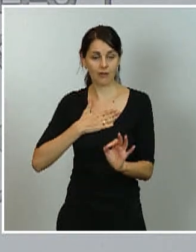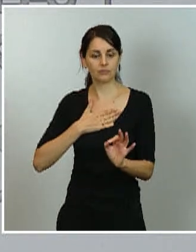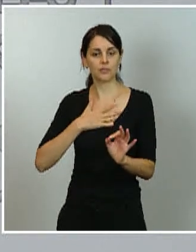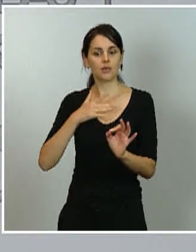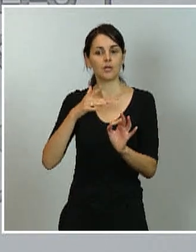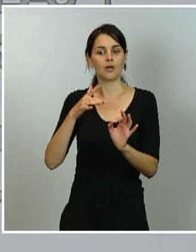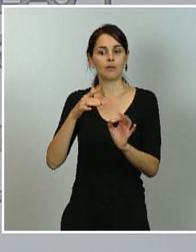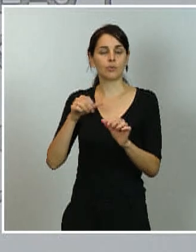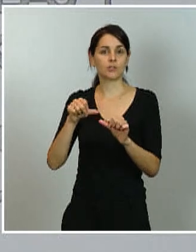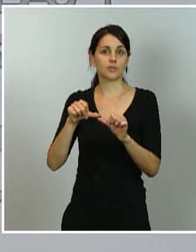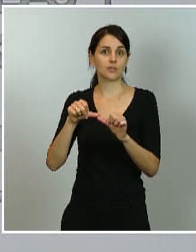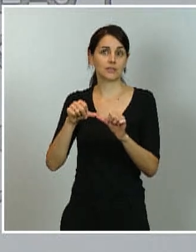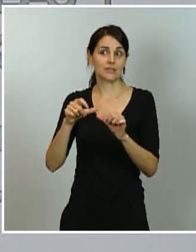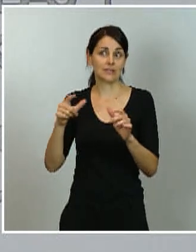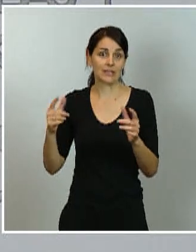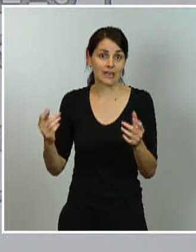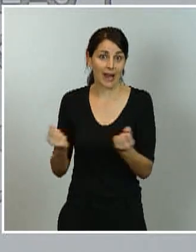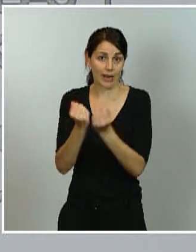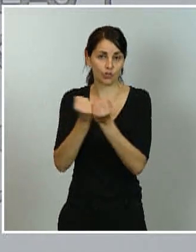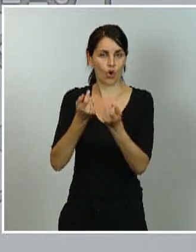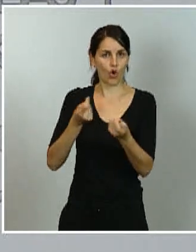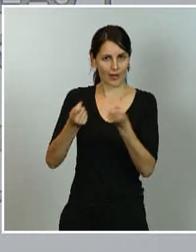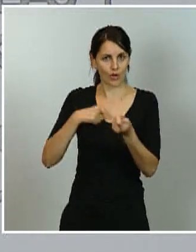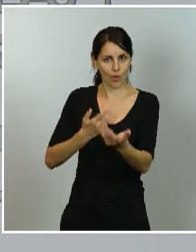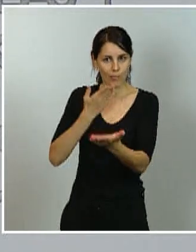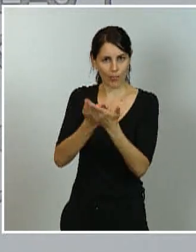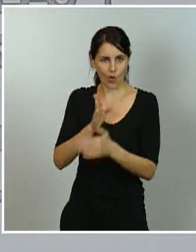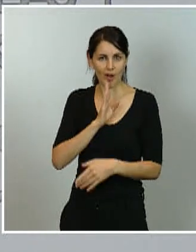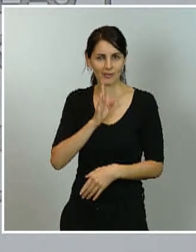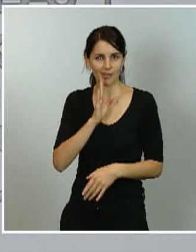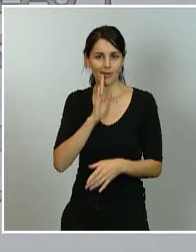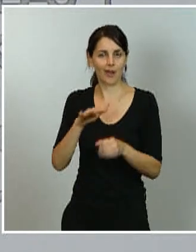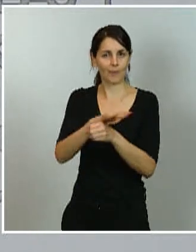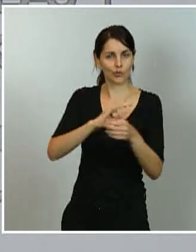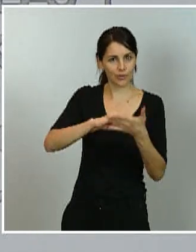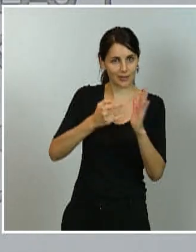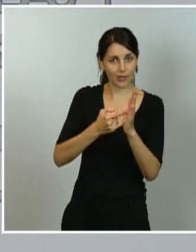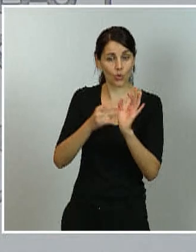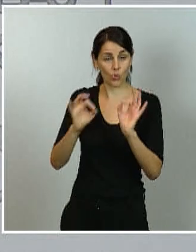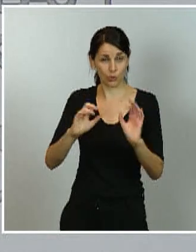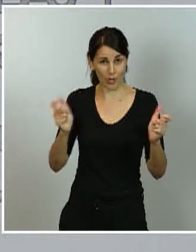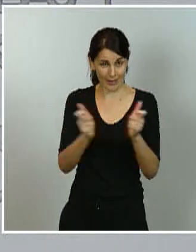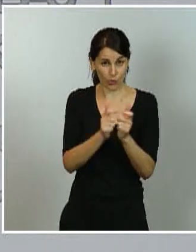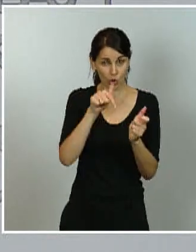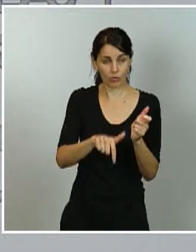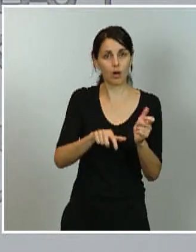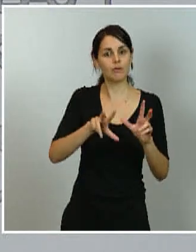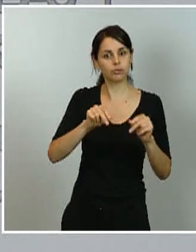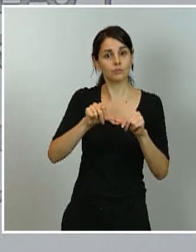anunciando que propondré en los ámbitos técnicos que les he mencionado y se va a producir por la mañana, tendrán ustedes la referencia exacta de los